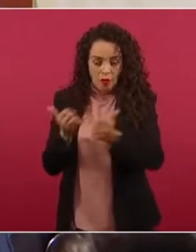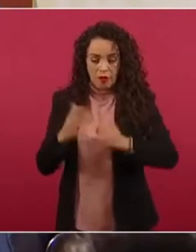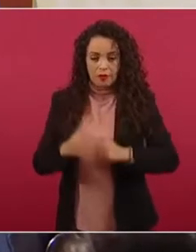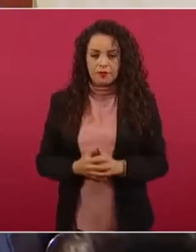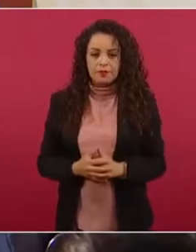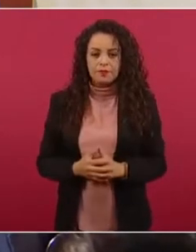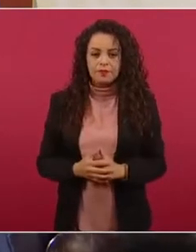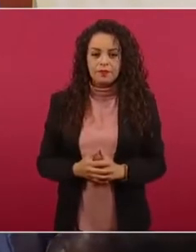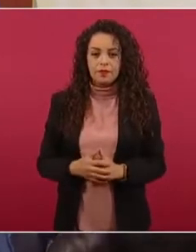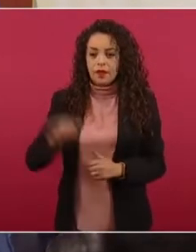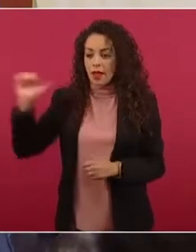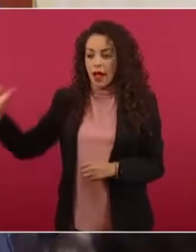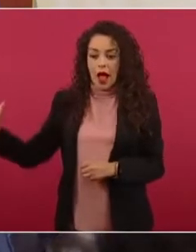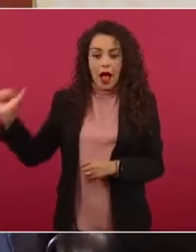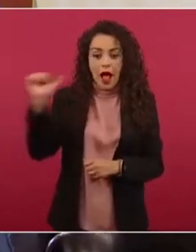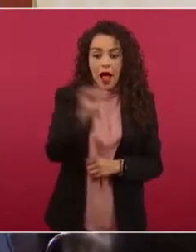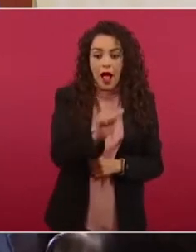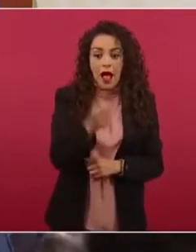Aquí,